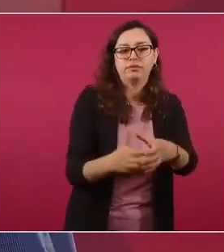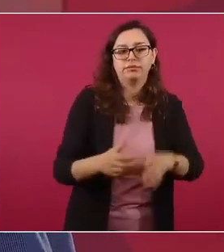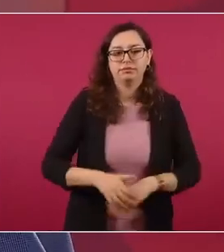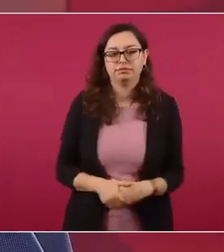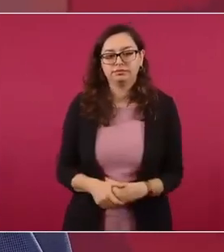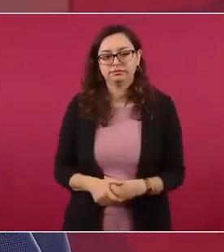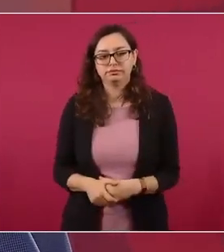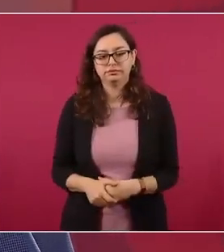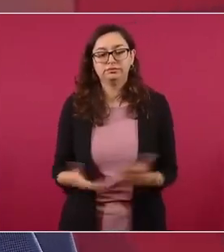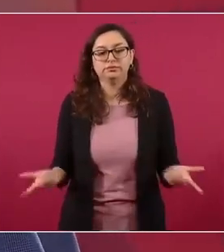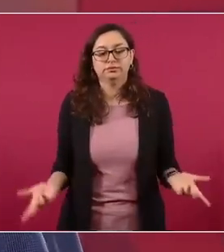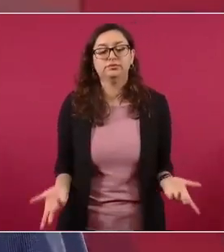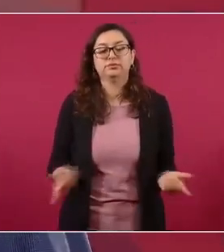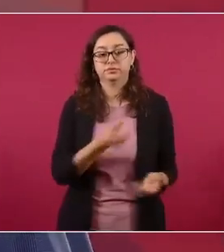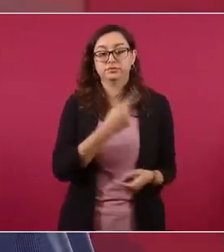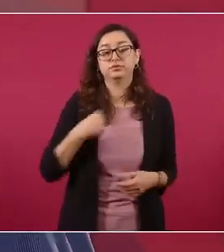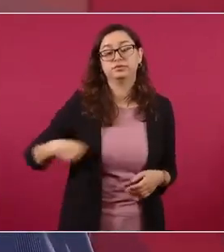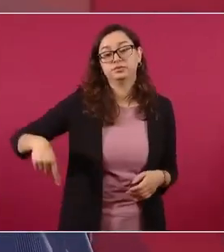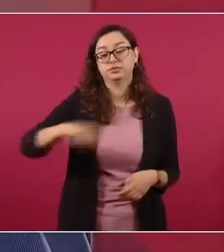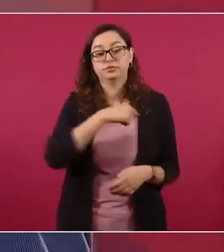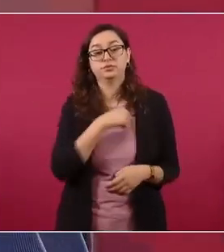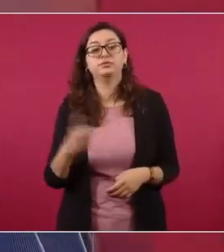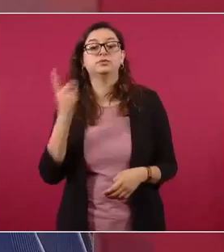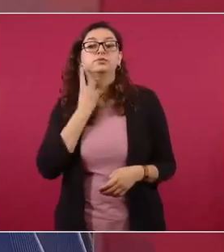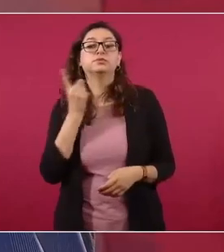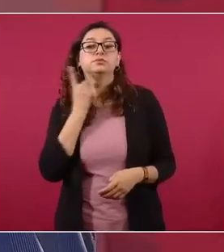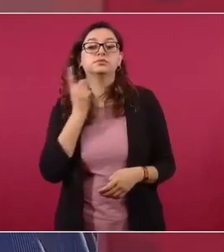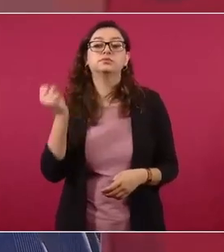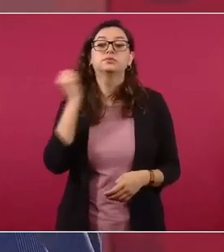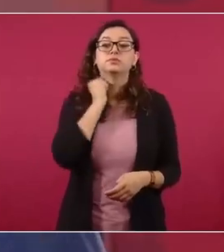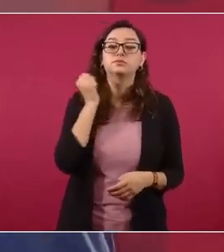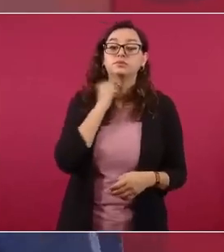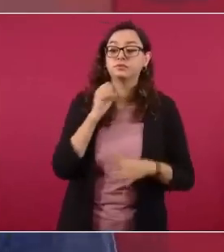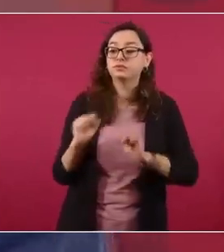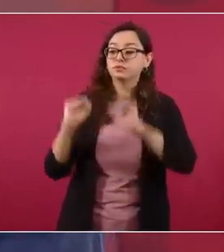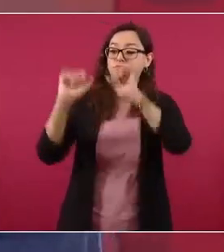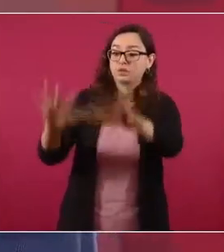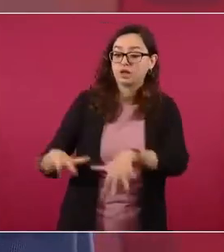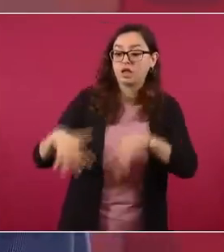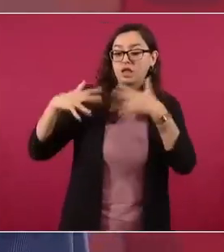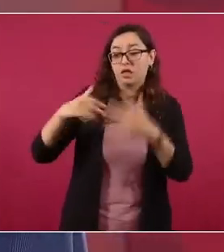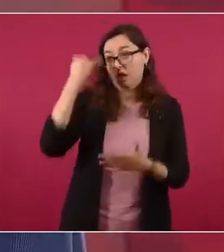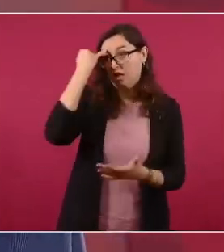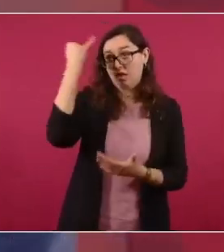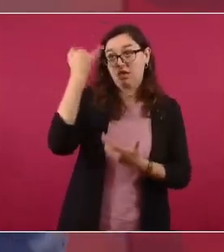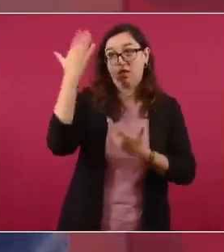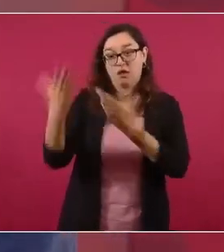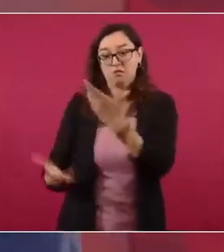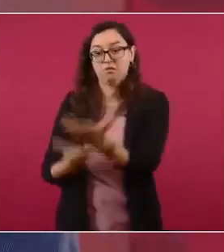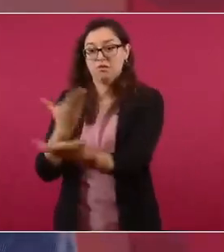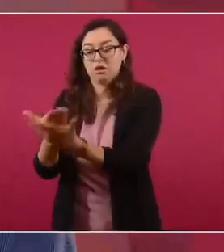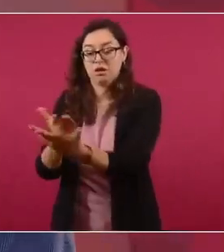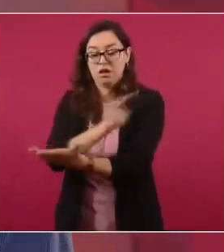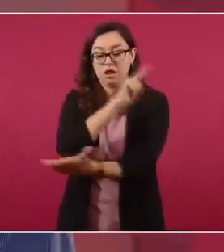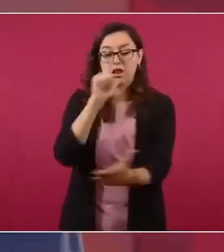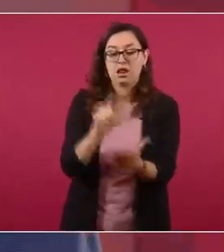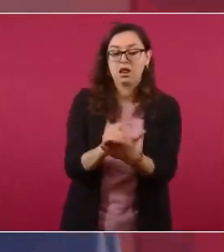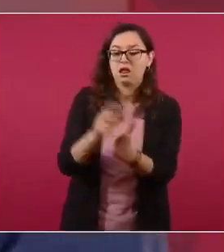que está debatiéndose para que a estos